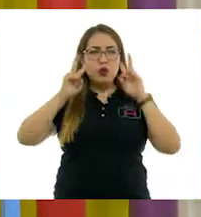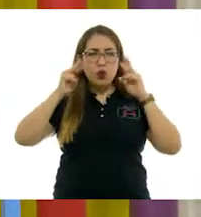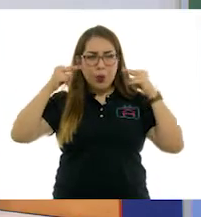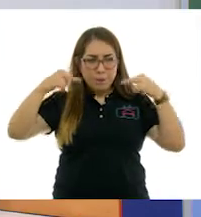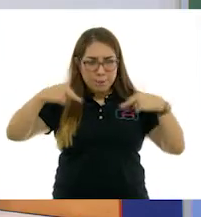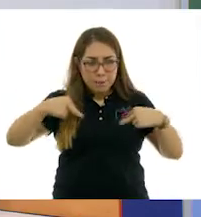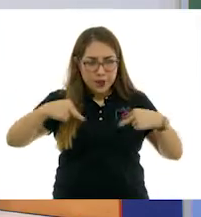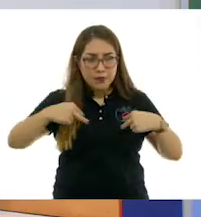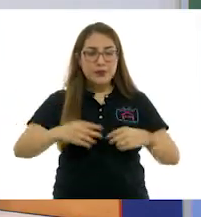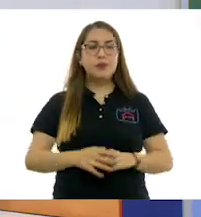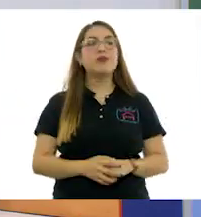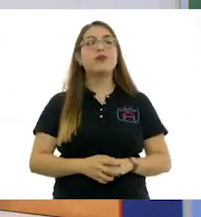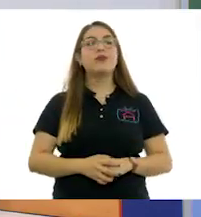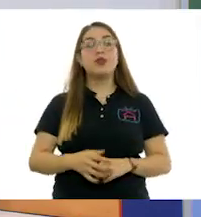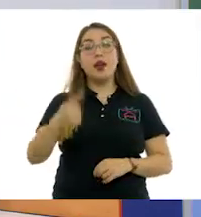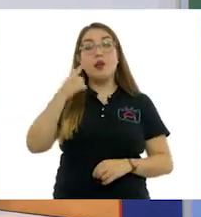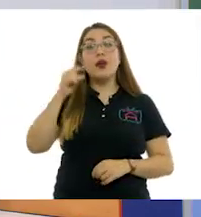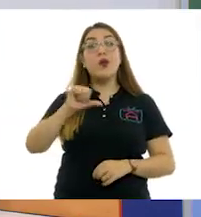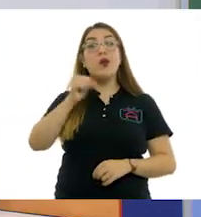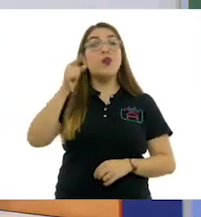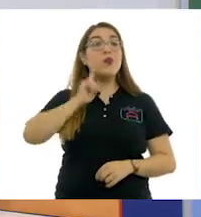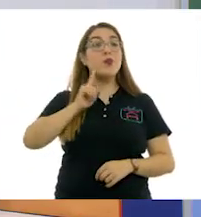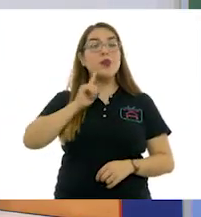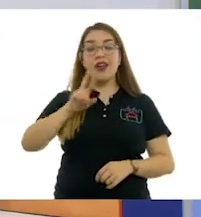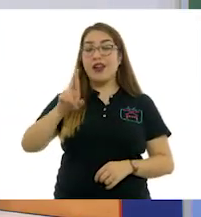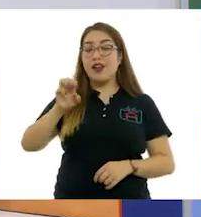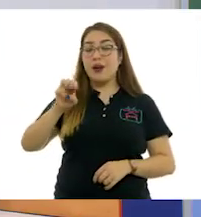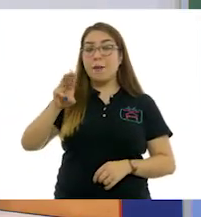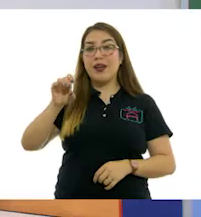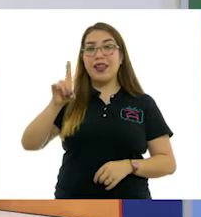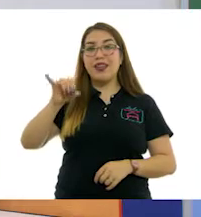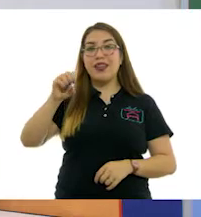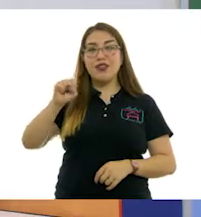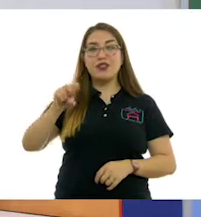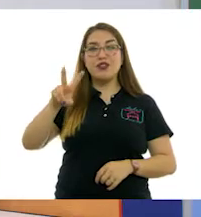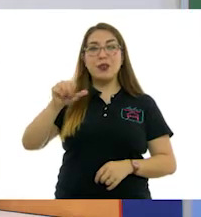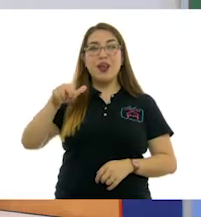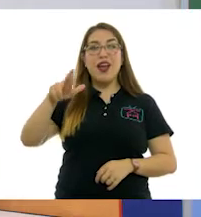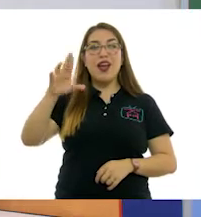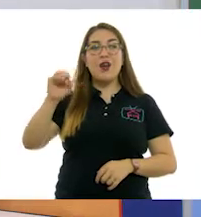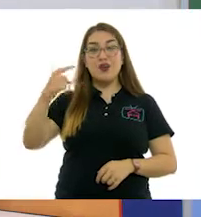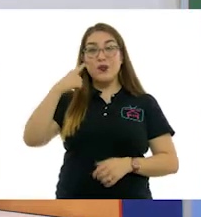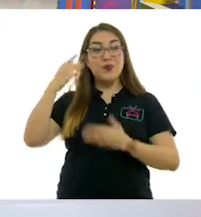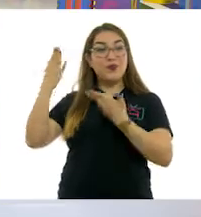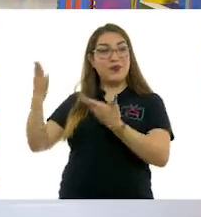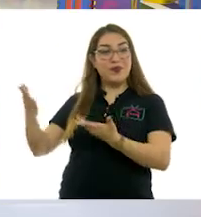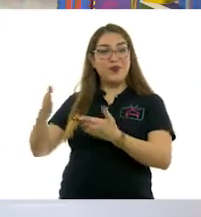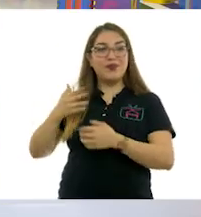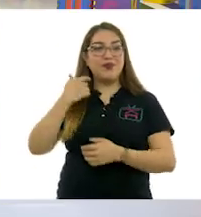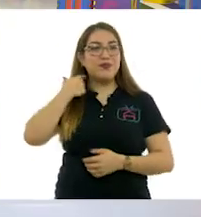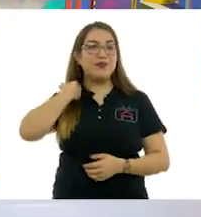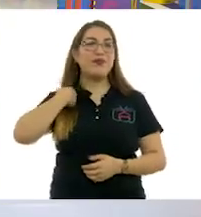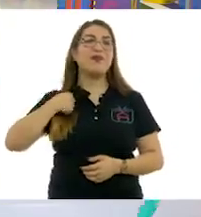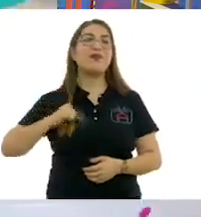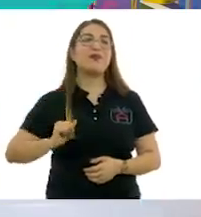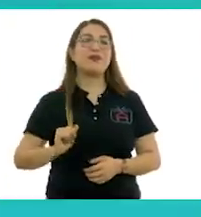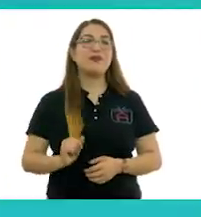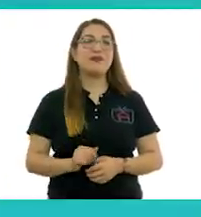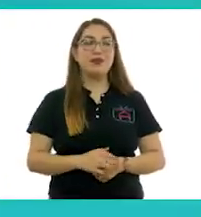pintora Remedios Varo, del Centro Nacional de las Artes. ¿Vamos a verlo? ¡Claro, vayamos!